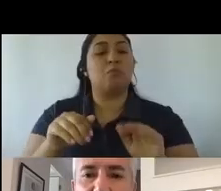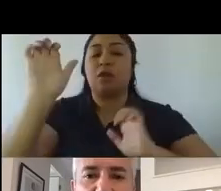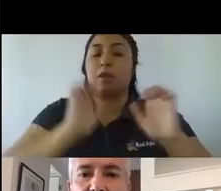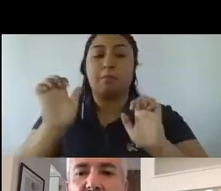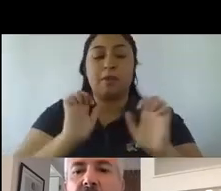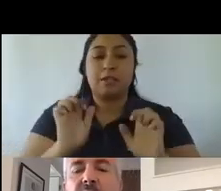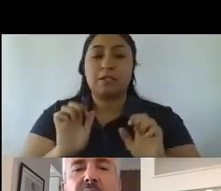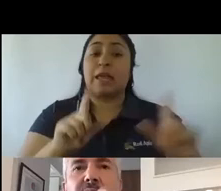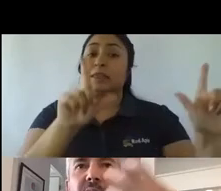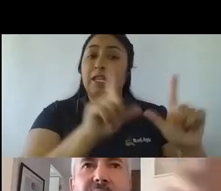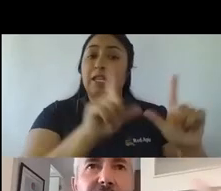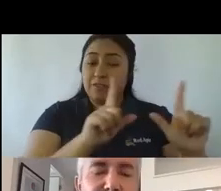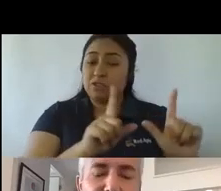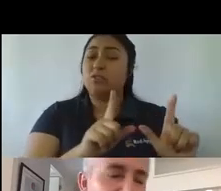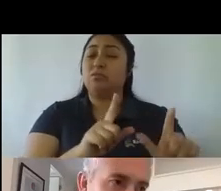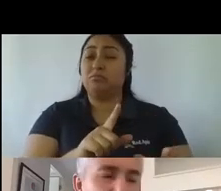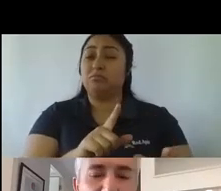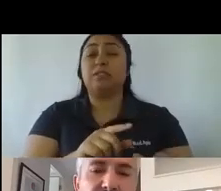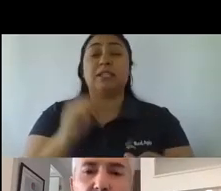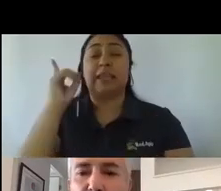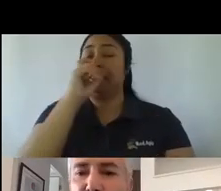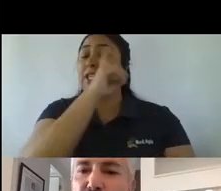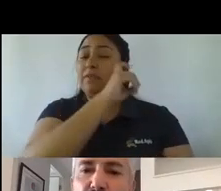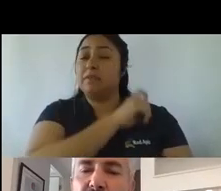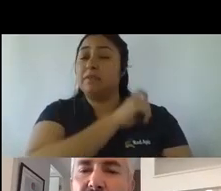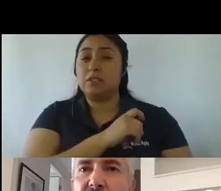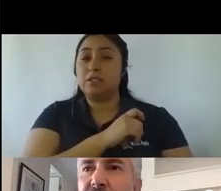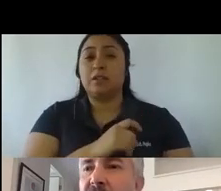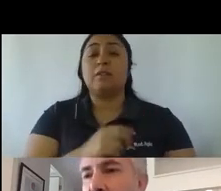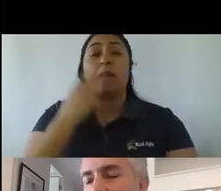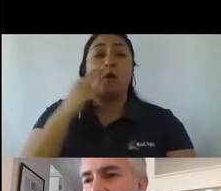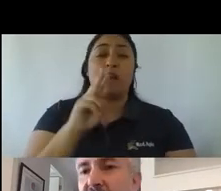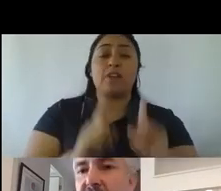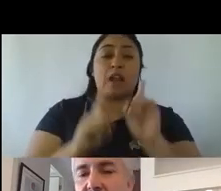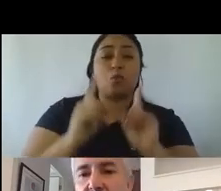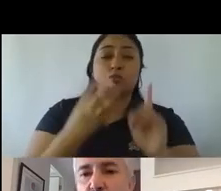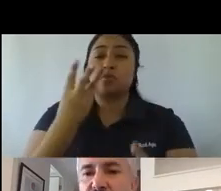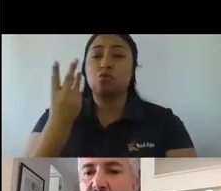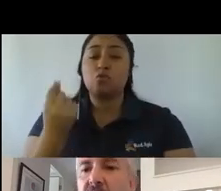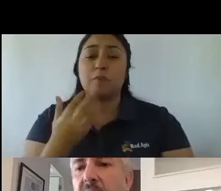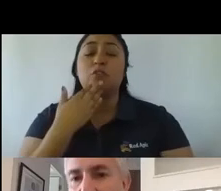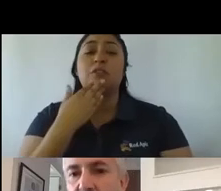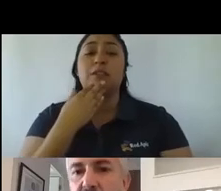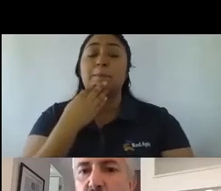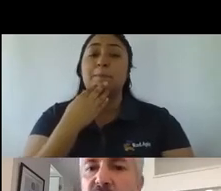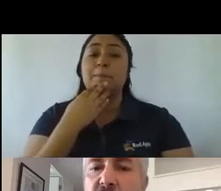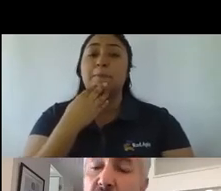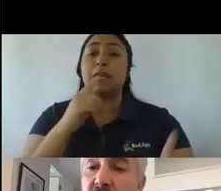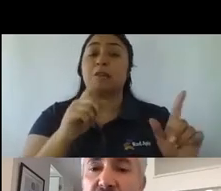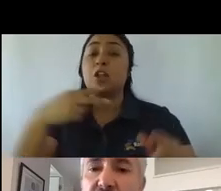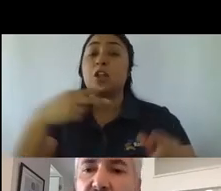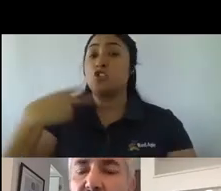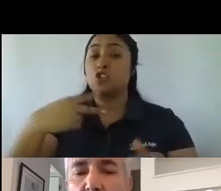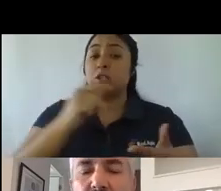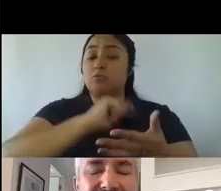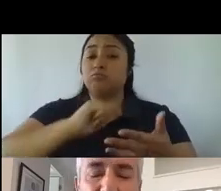bastante fregados. Aquí vamos a ver, digamos, algunos números. La prensa escrita está súper fregada, la radio está súper fregada, pero en